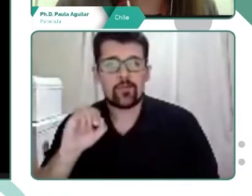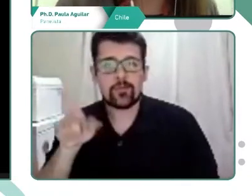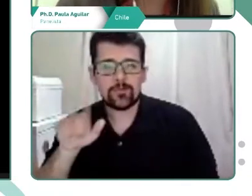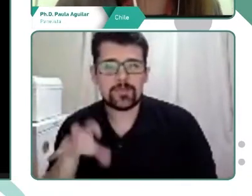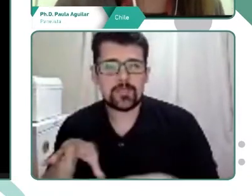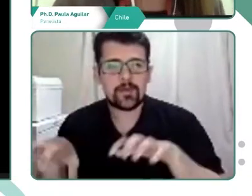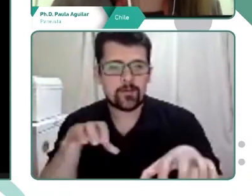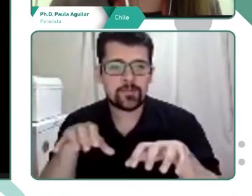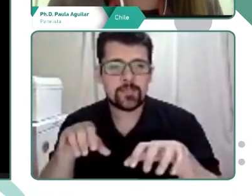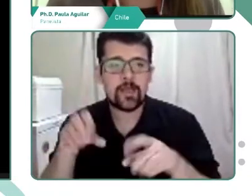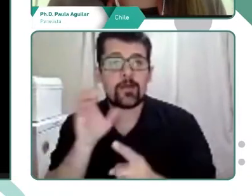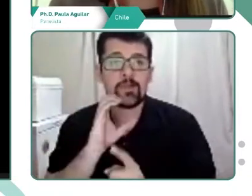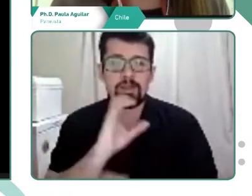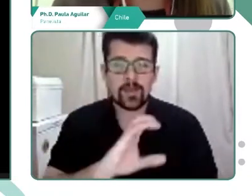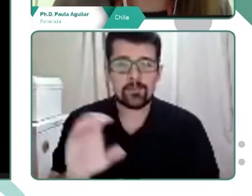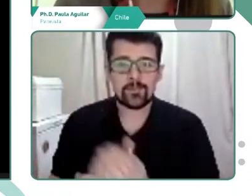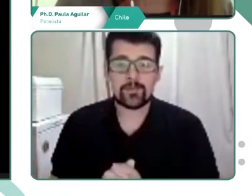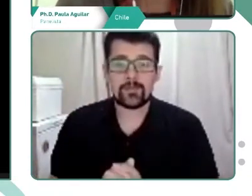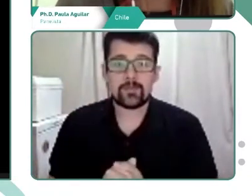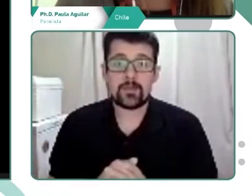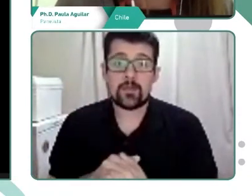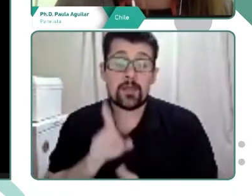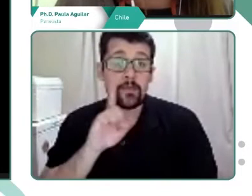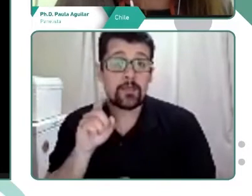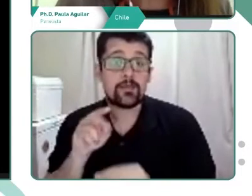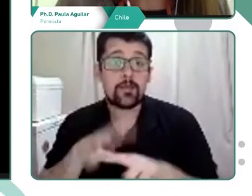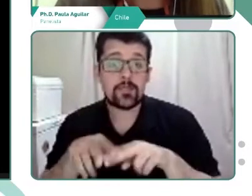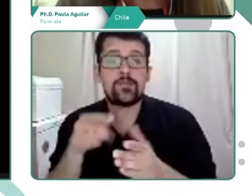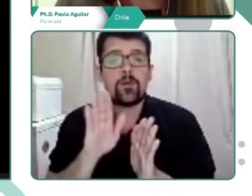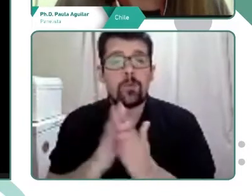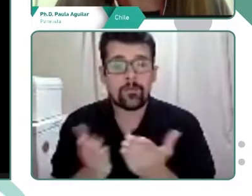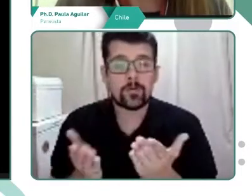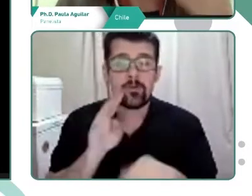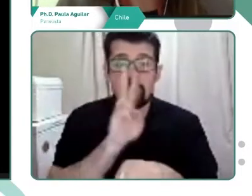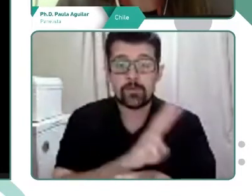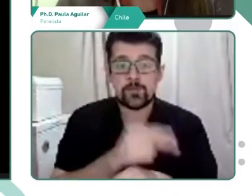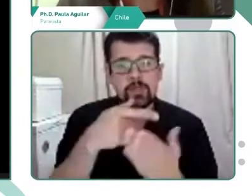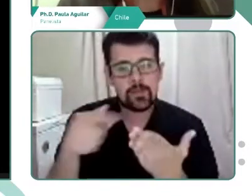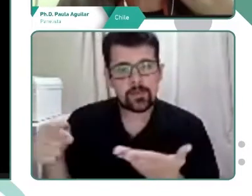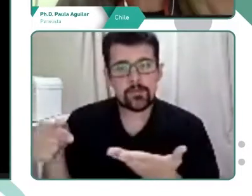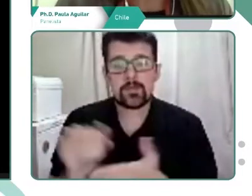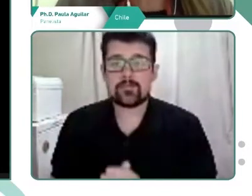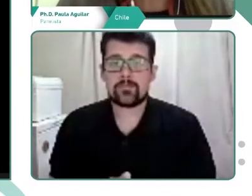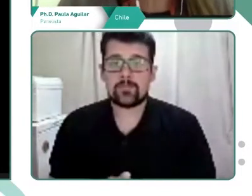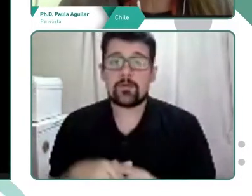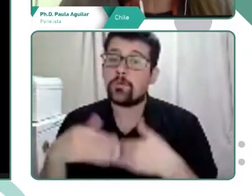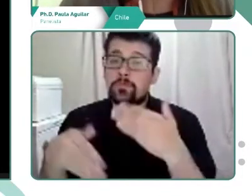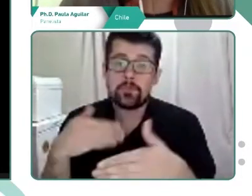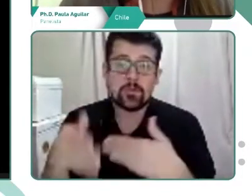analizamos los textos homenajes escritos por los profesores de esta escuela rural. En este estudio, siguiendo el concepto de etos,